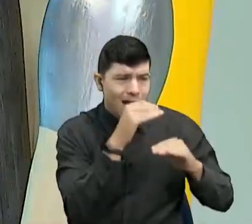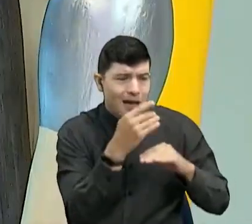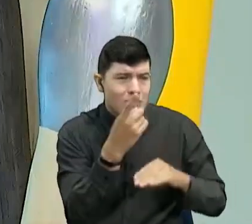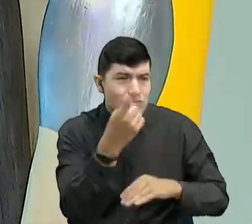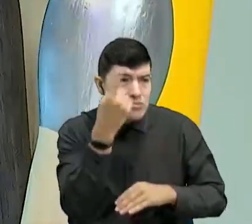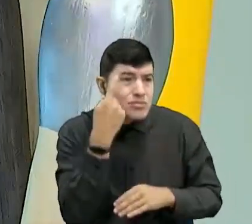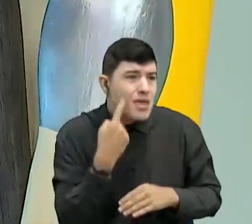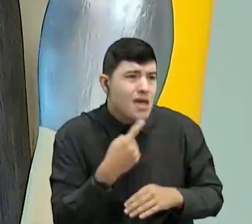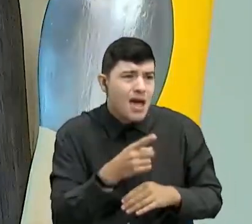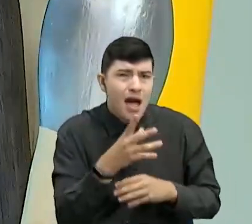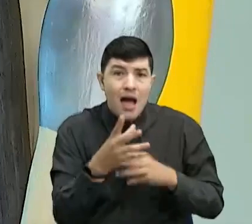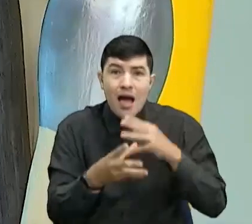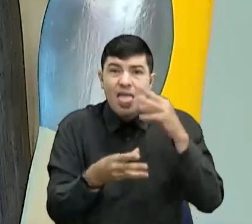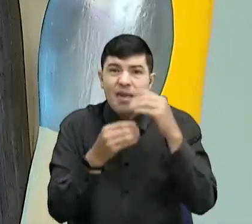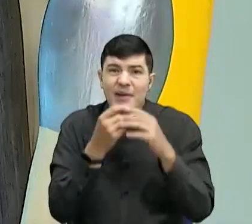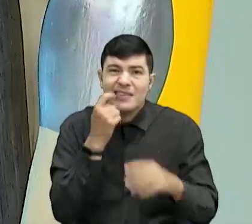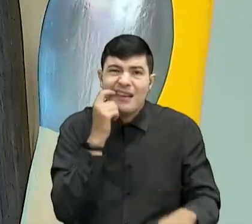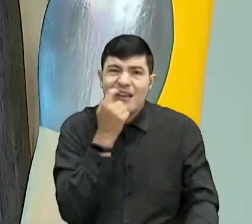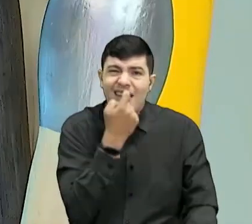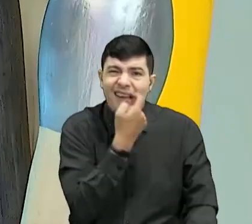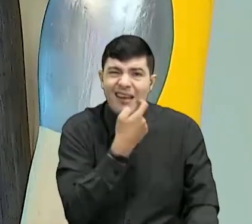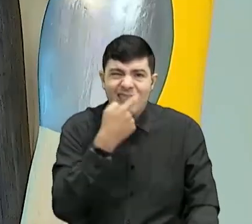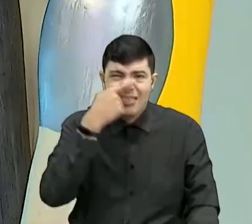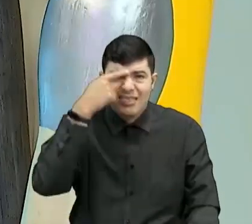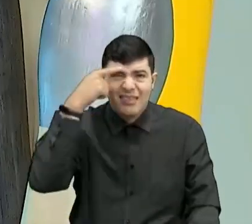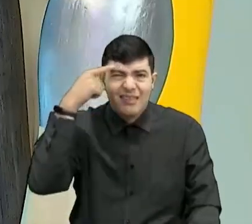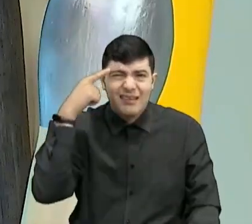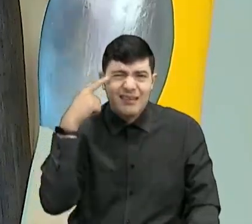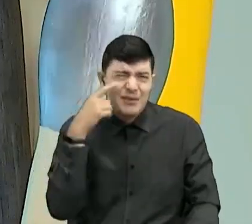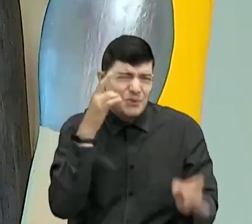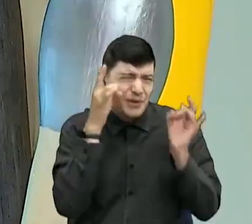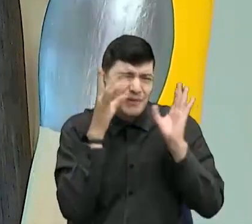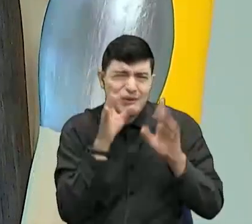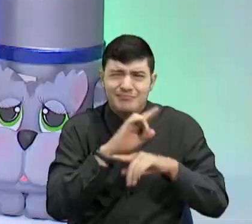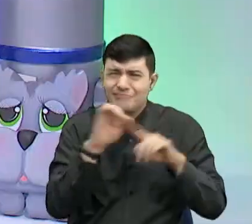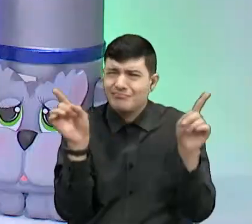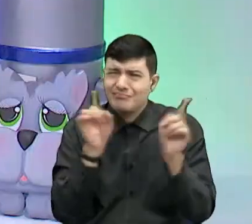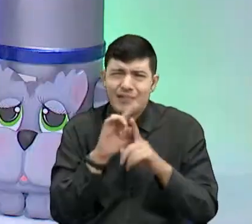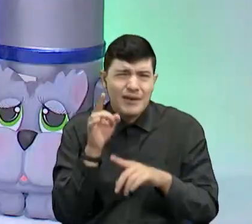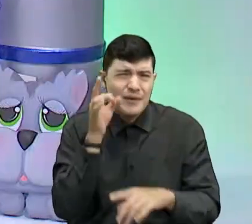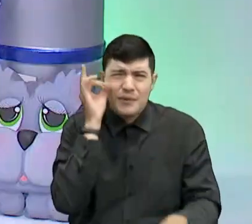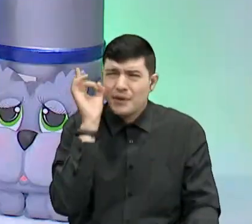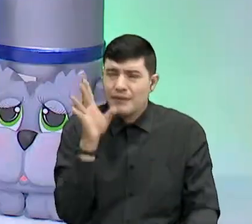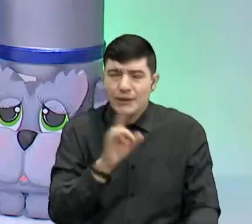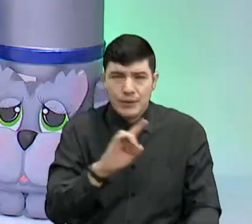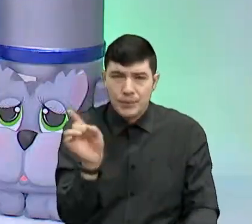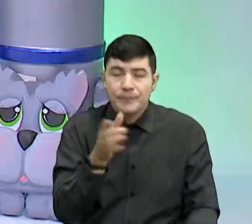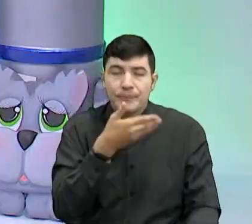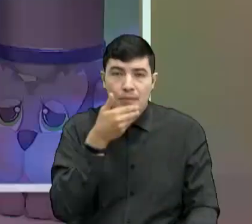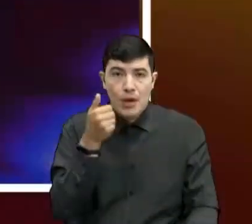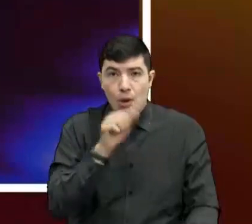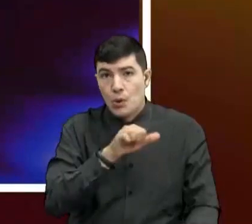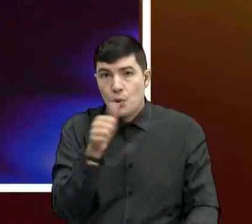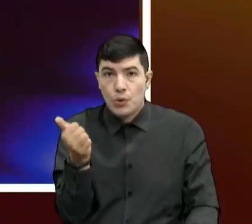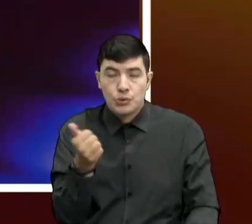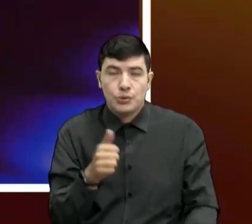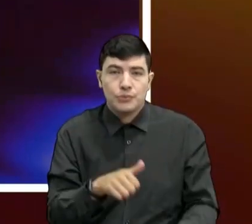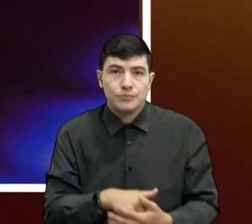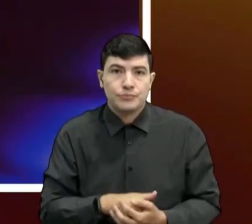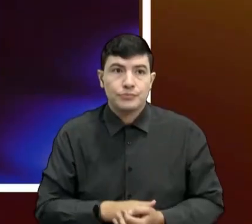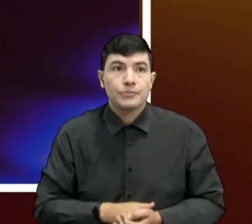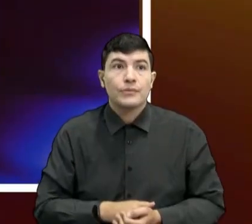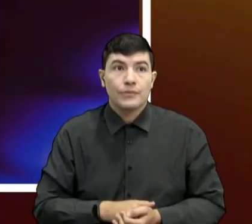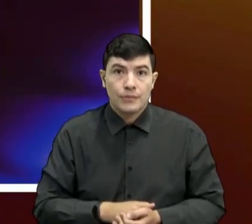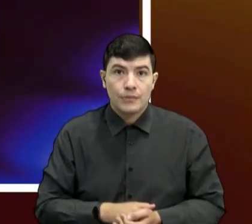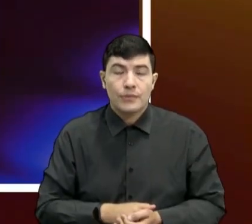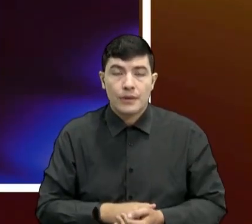Aparte se le vuelven los, los dientes negros, qué cosa tan fea, no. Eso es. Vamos a ver, siguiente órgano. El efecto de las drogas,